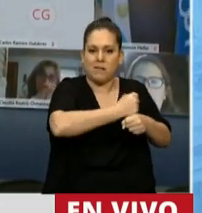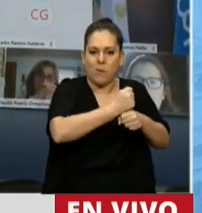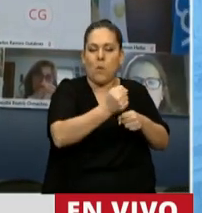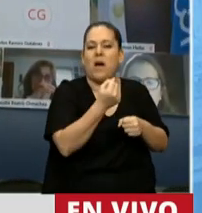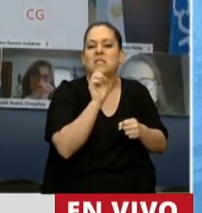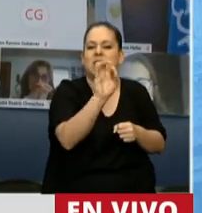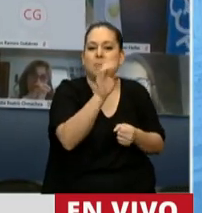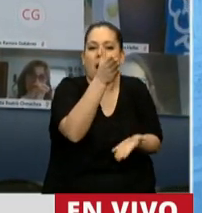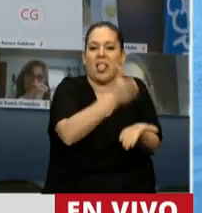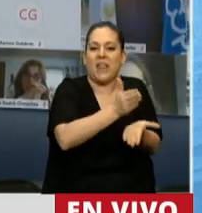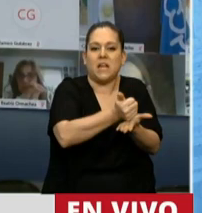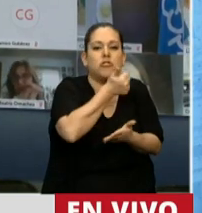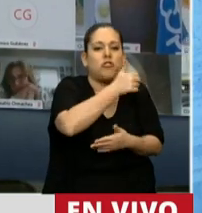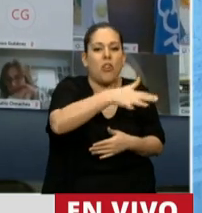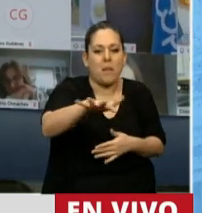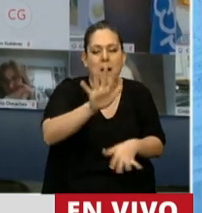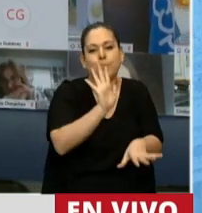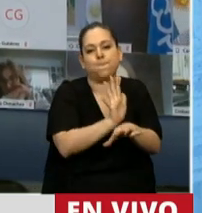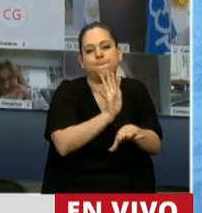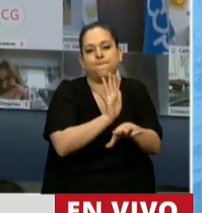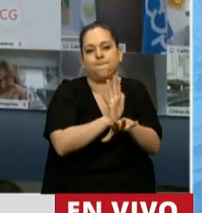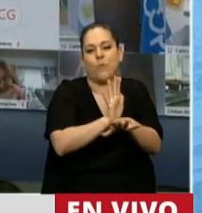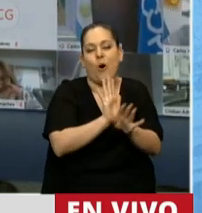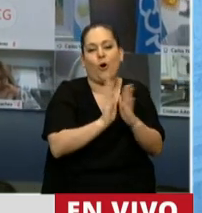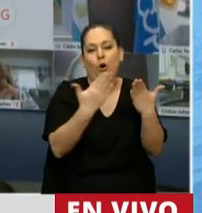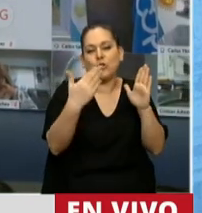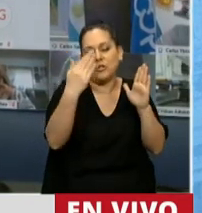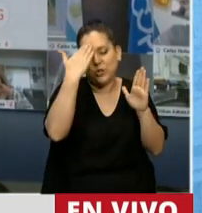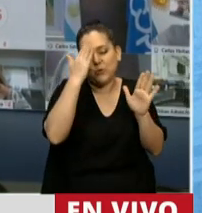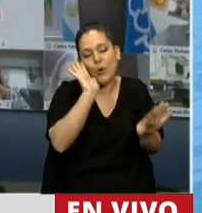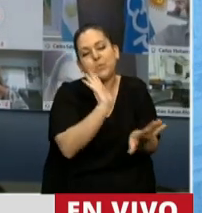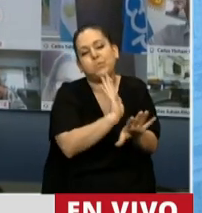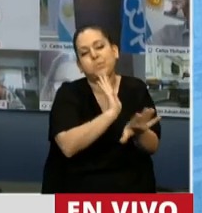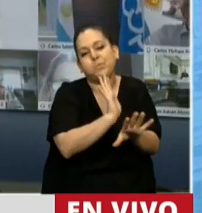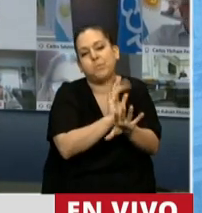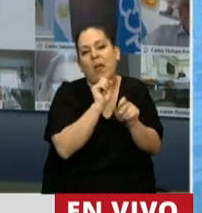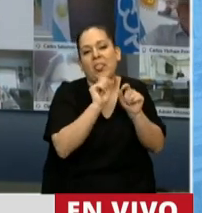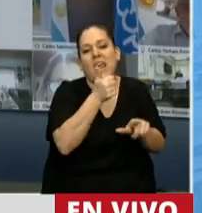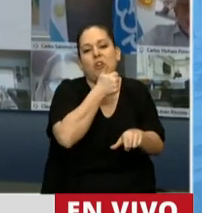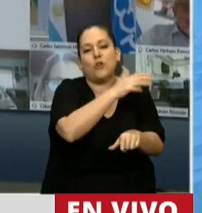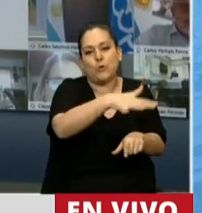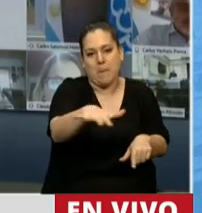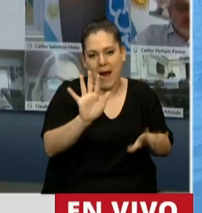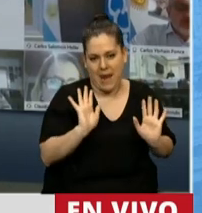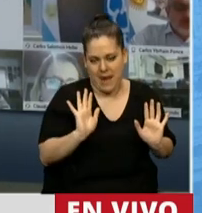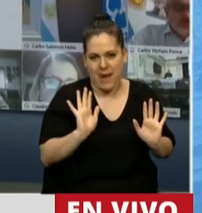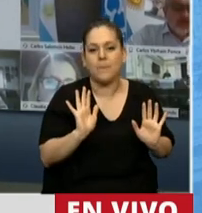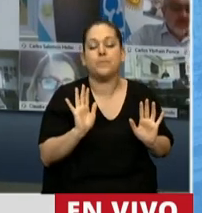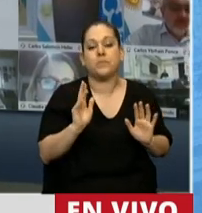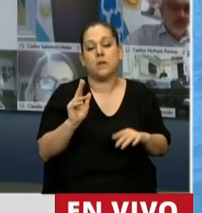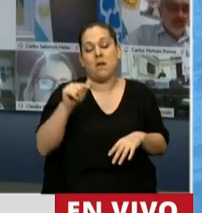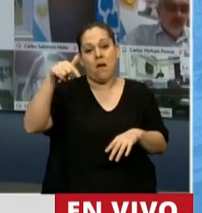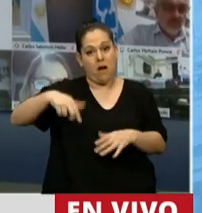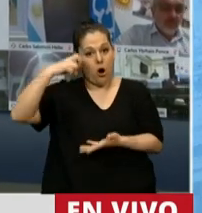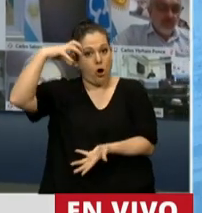conocemos como la constitución de los océanos. Este Congreso, ocho años